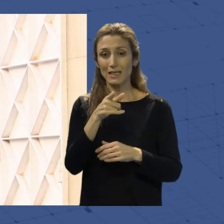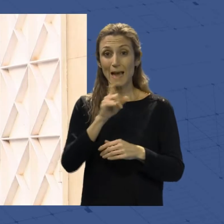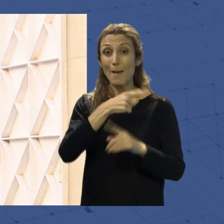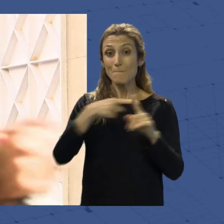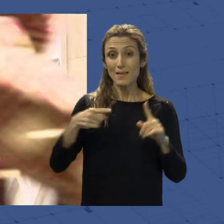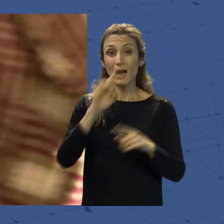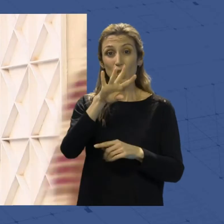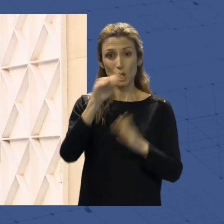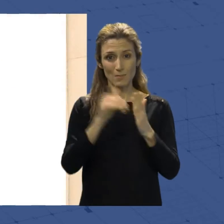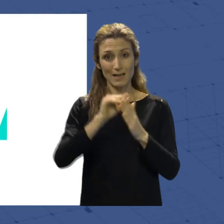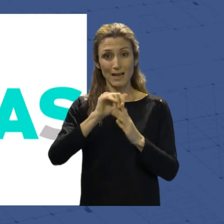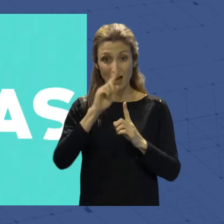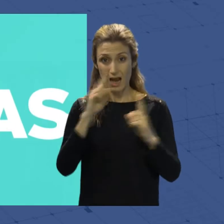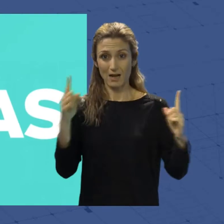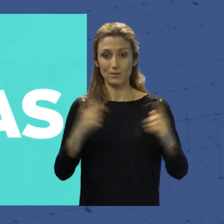anuales.